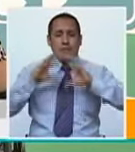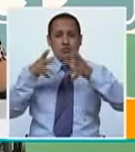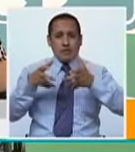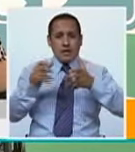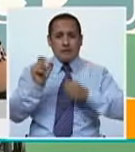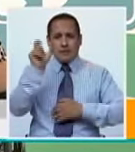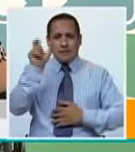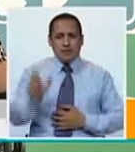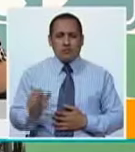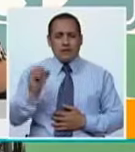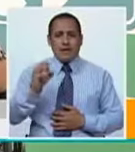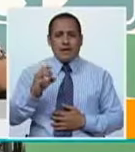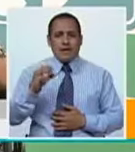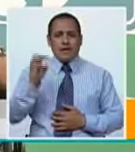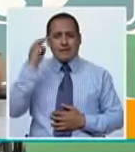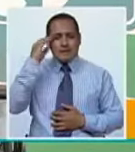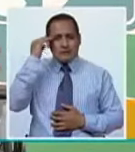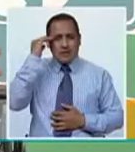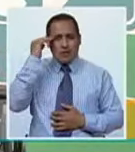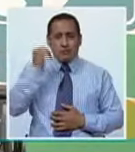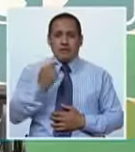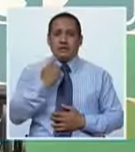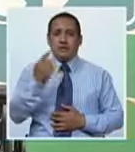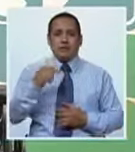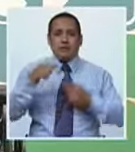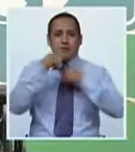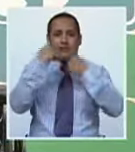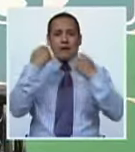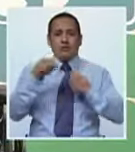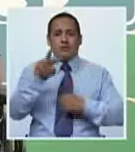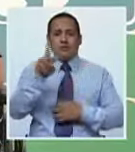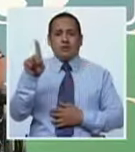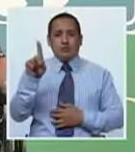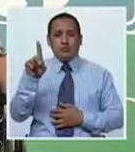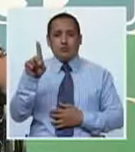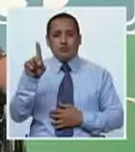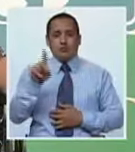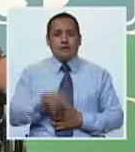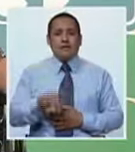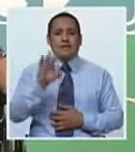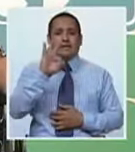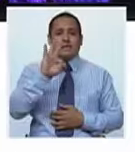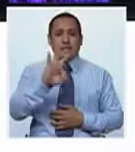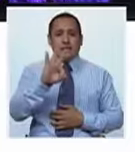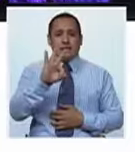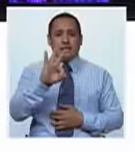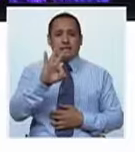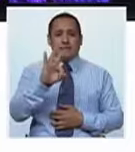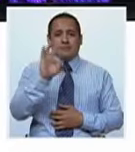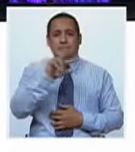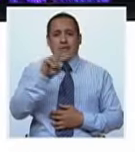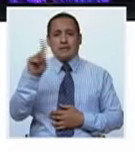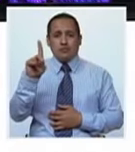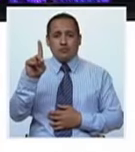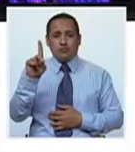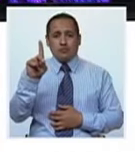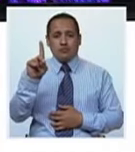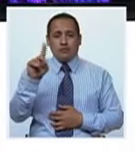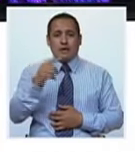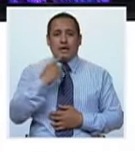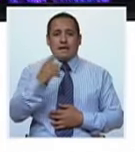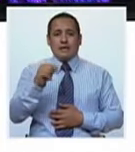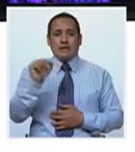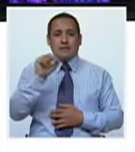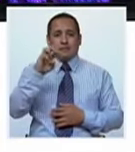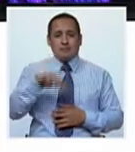del Síndrome de Down es marzo Si lo decimos en inglés, marzo 21. Sí. ¿No? Tres. Tres 21. Así Por eso es el